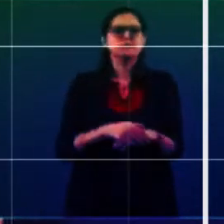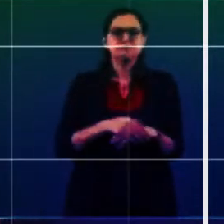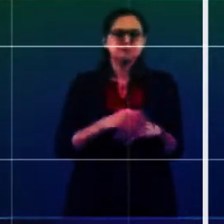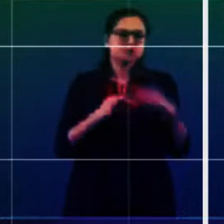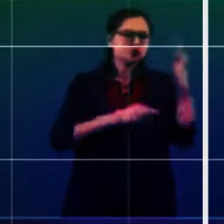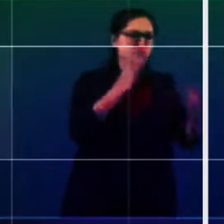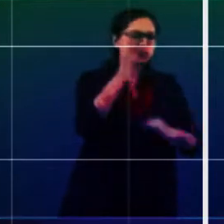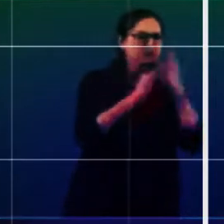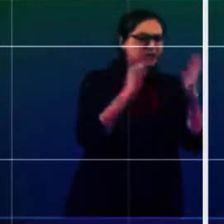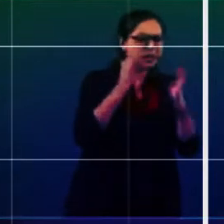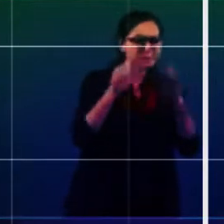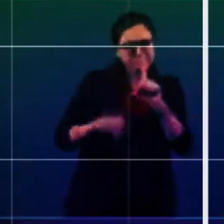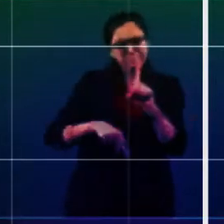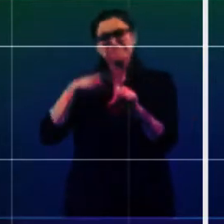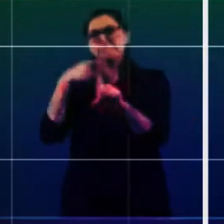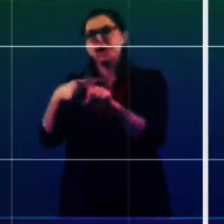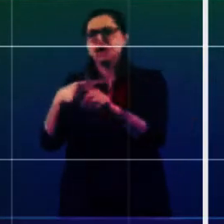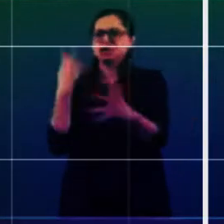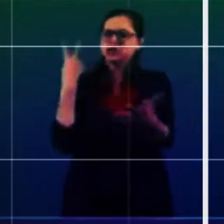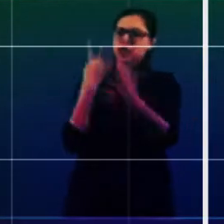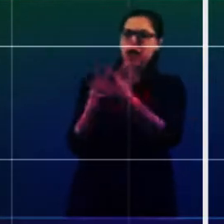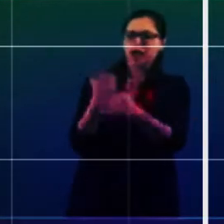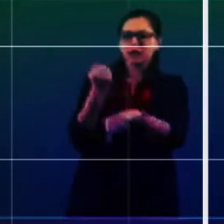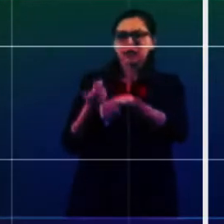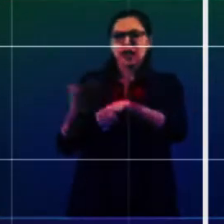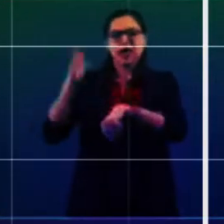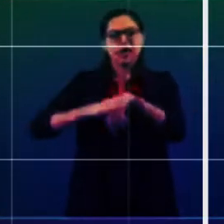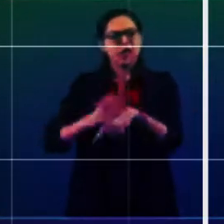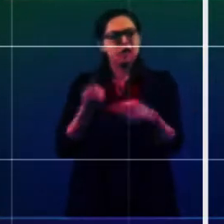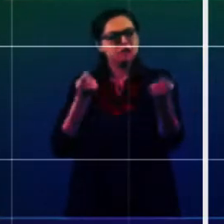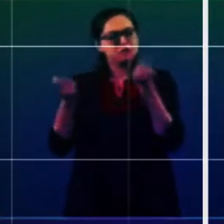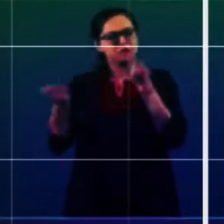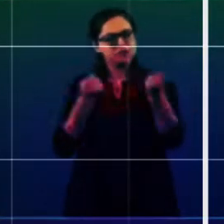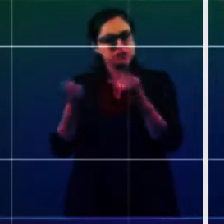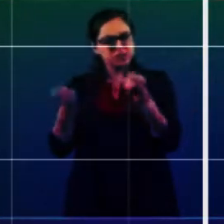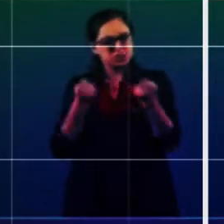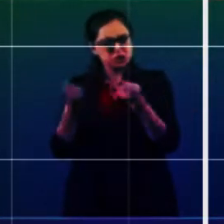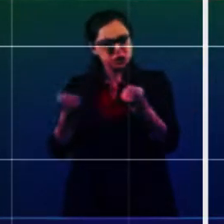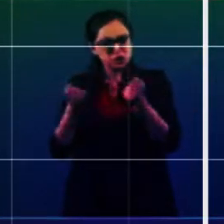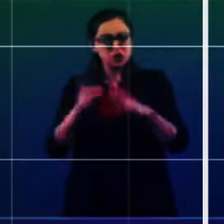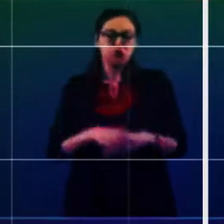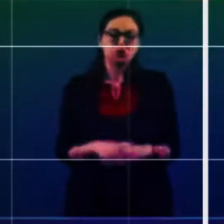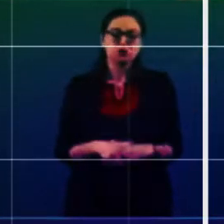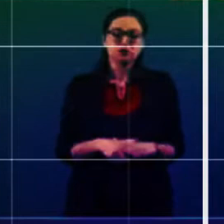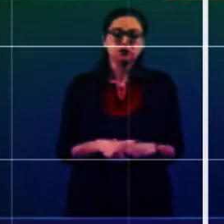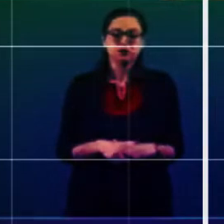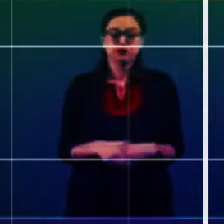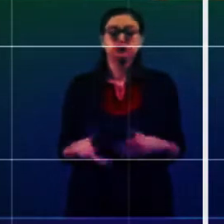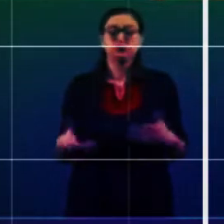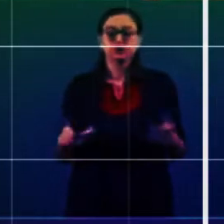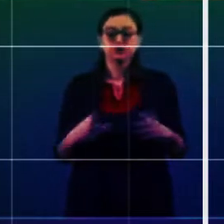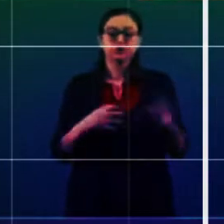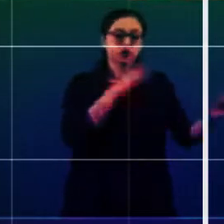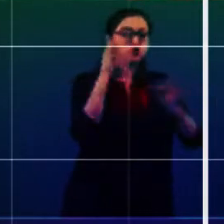obtenían créditos de la banca de desarrollo,